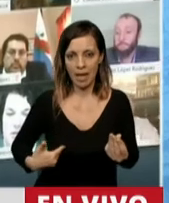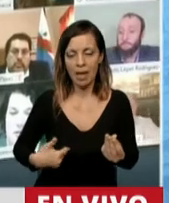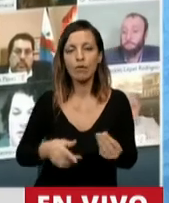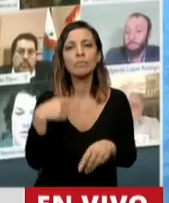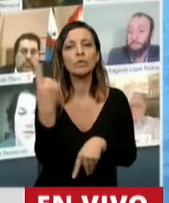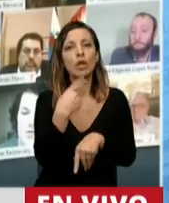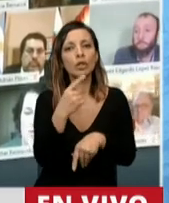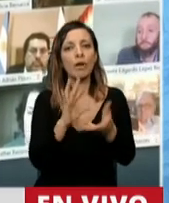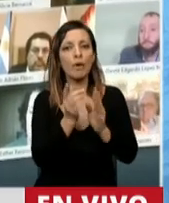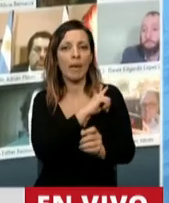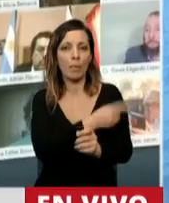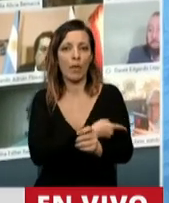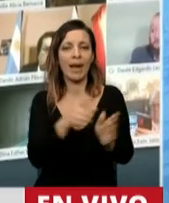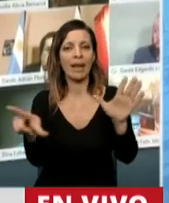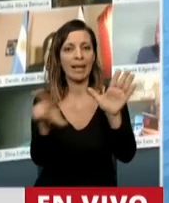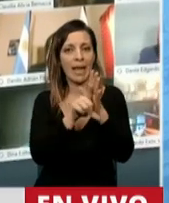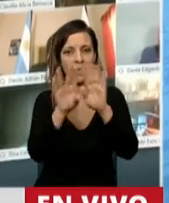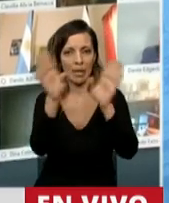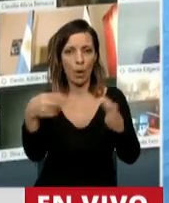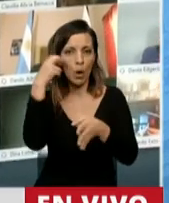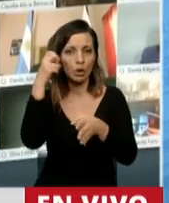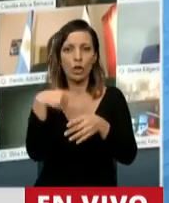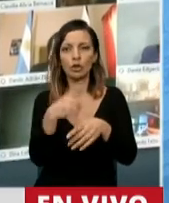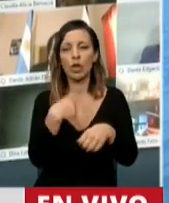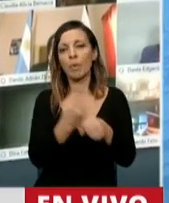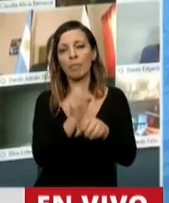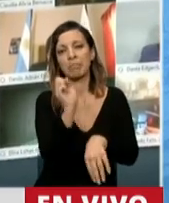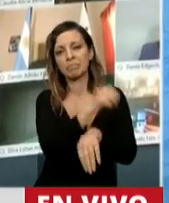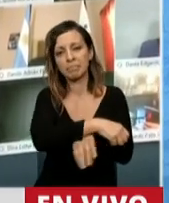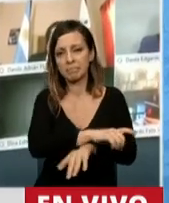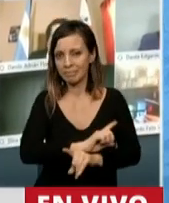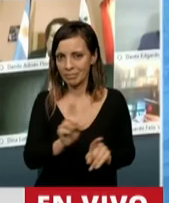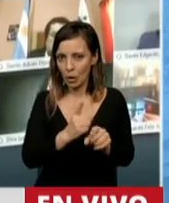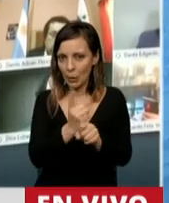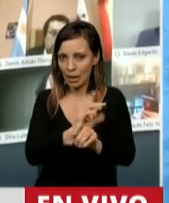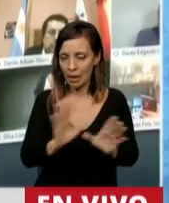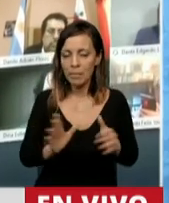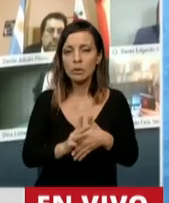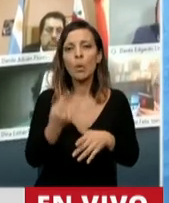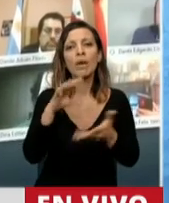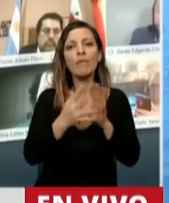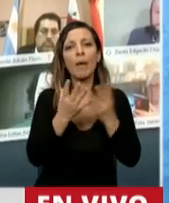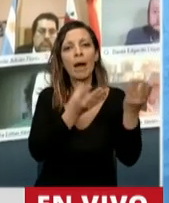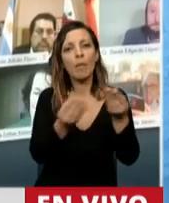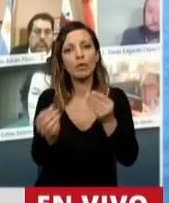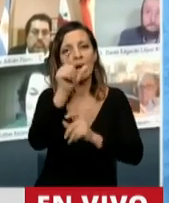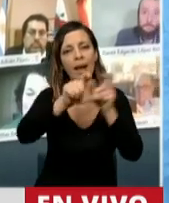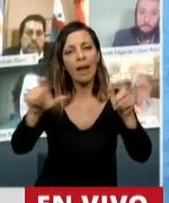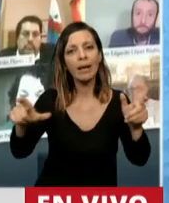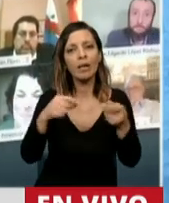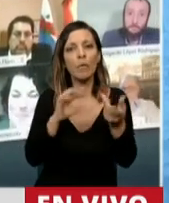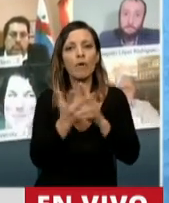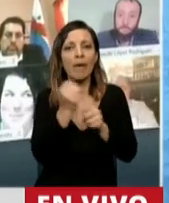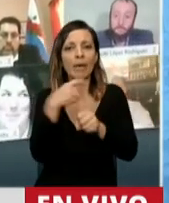nosotros, a través del Poder Legislativo, no podemos desoír esta situación dolorosa. Una forma de estar junto al pueblo es realizar